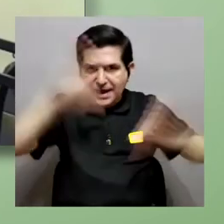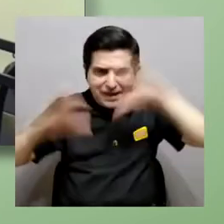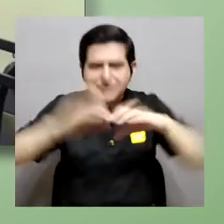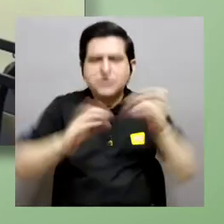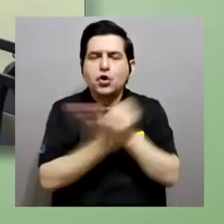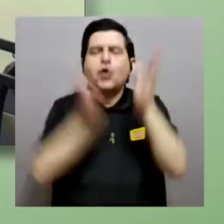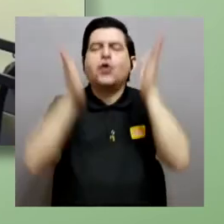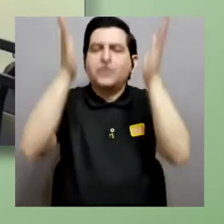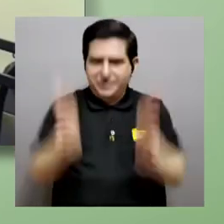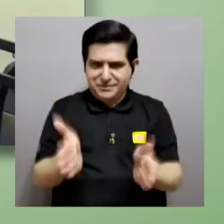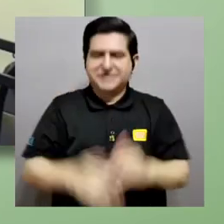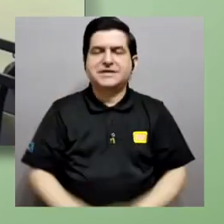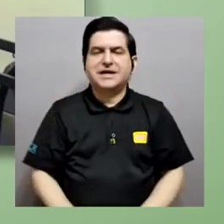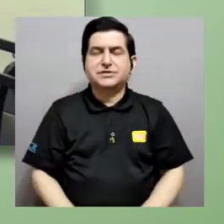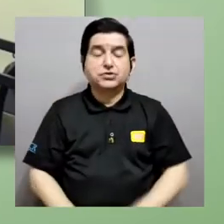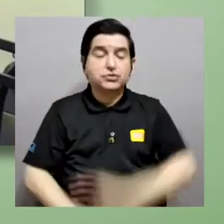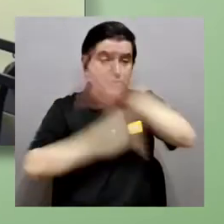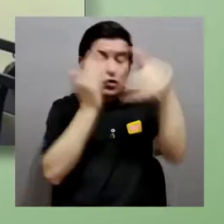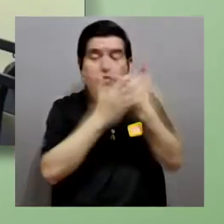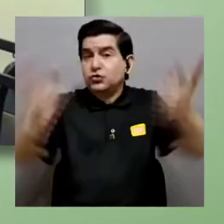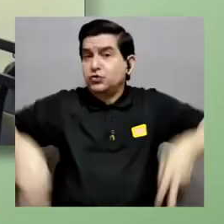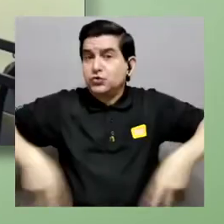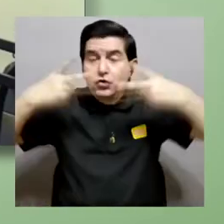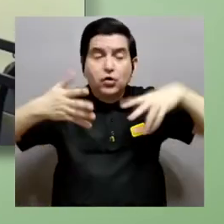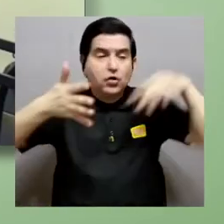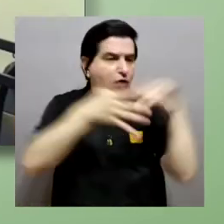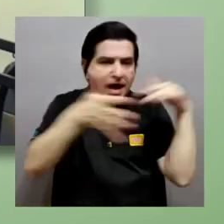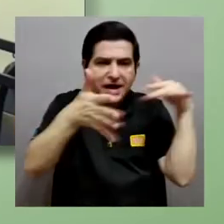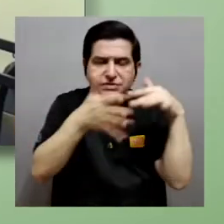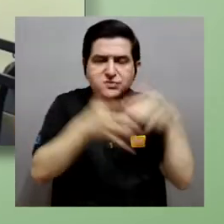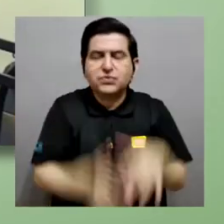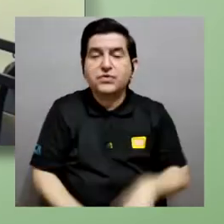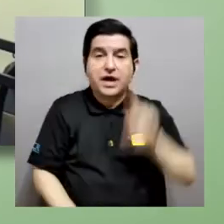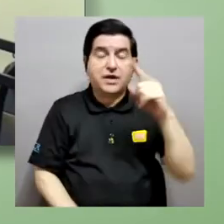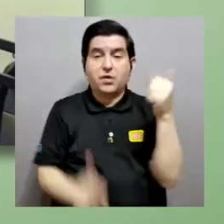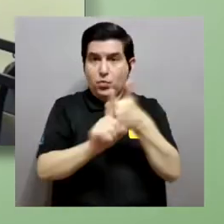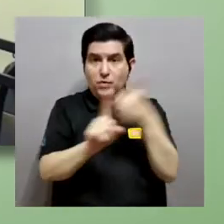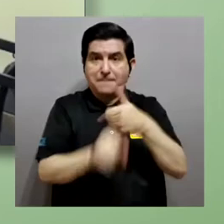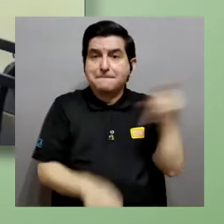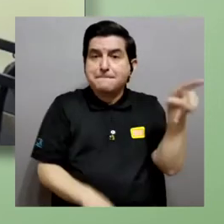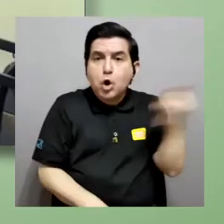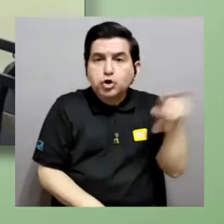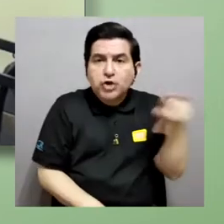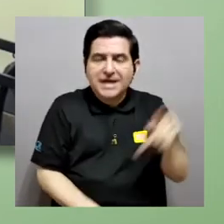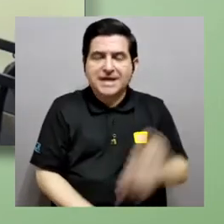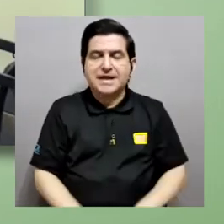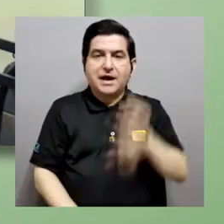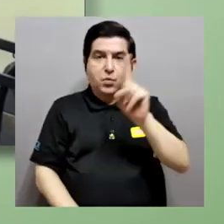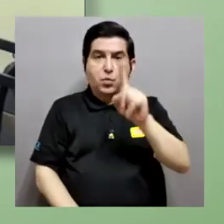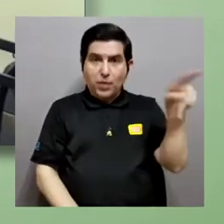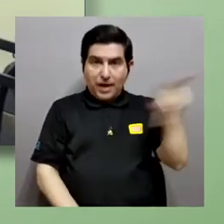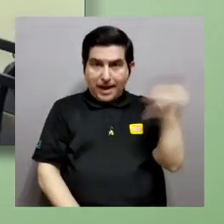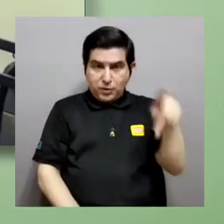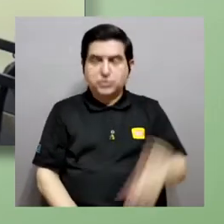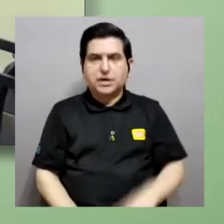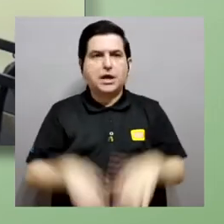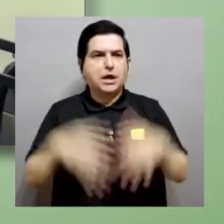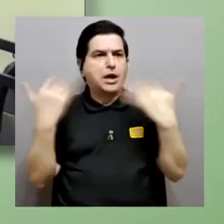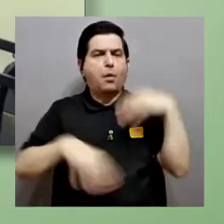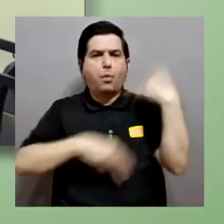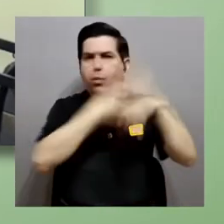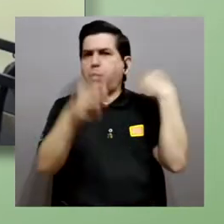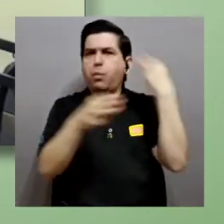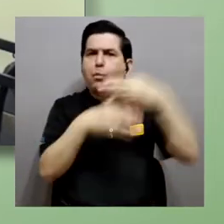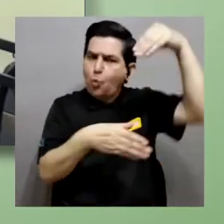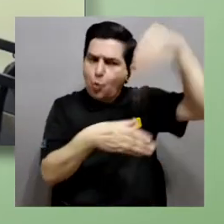existen investigadores que han dedicado toda su vida al estudio de una misma proteína, ya que una proteína es todo un